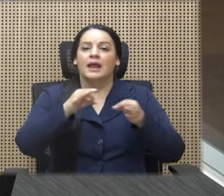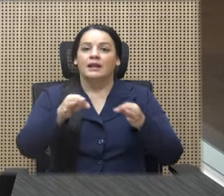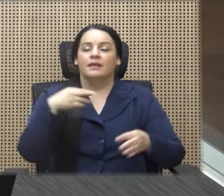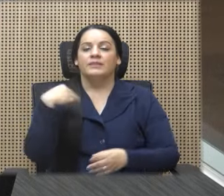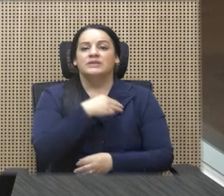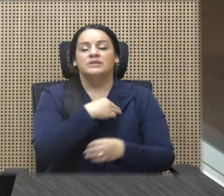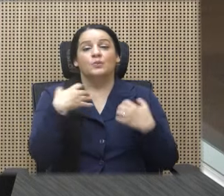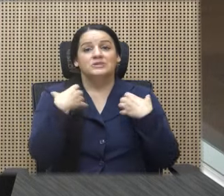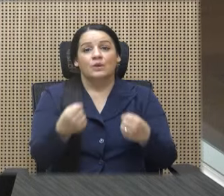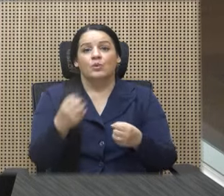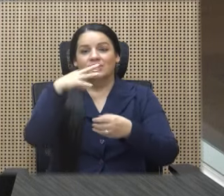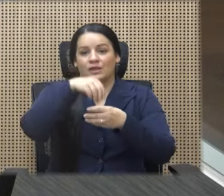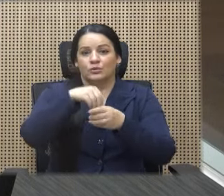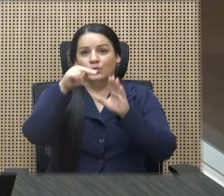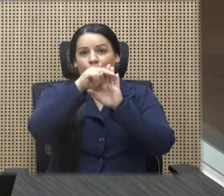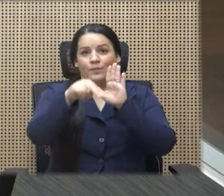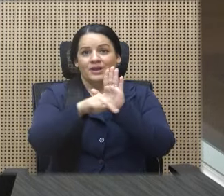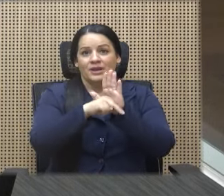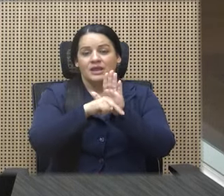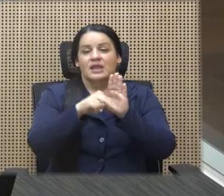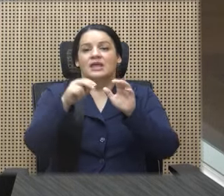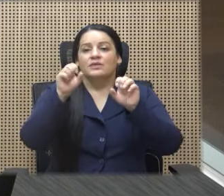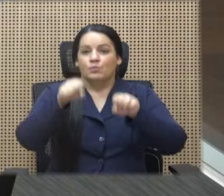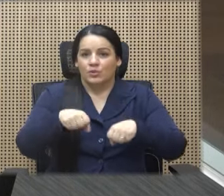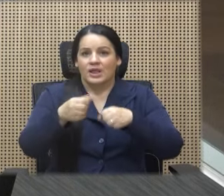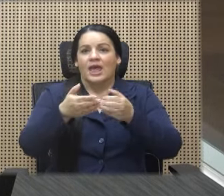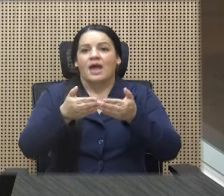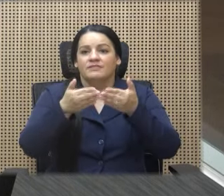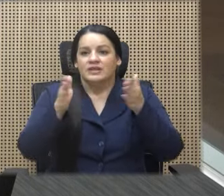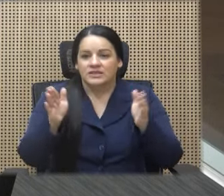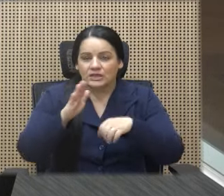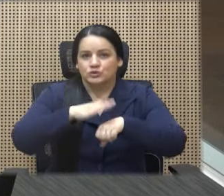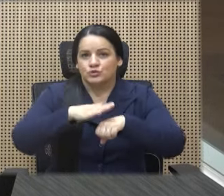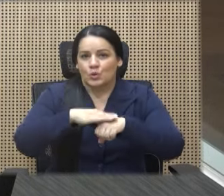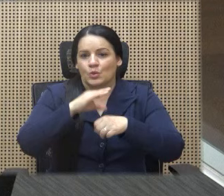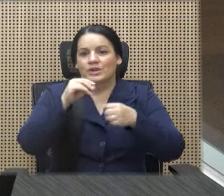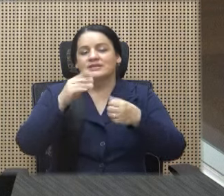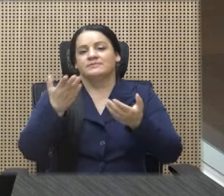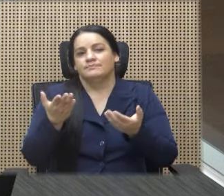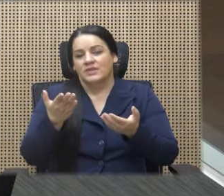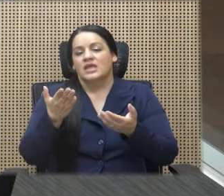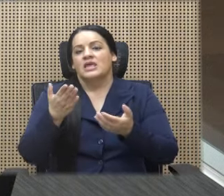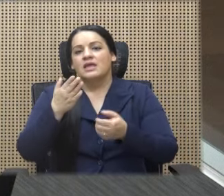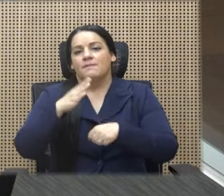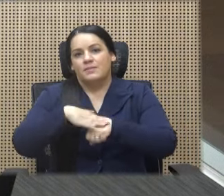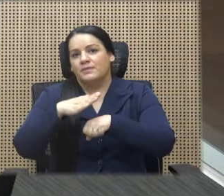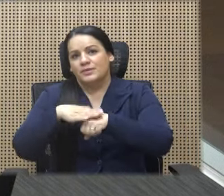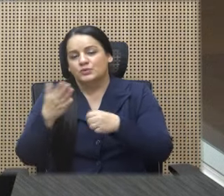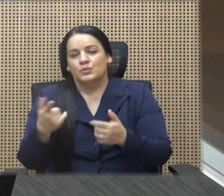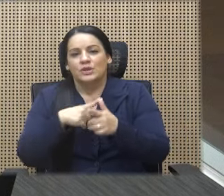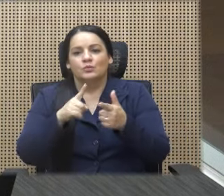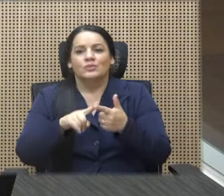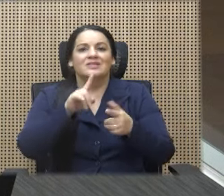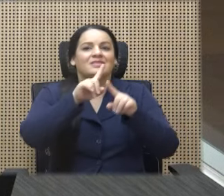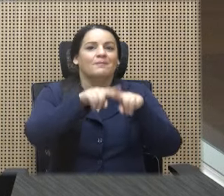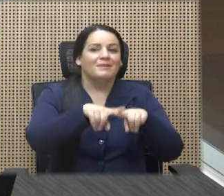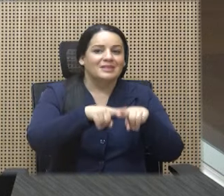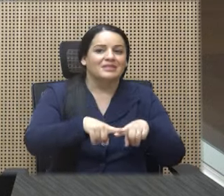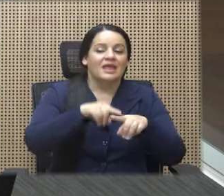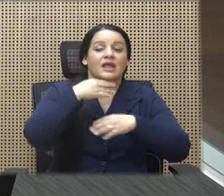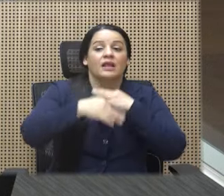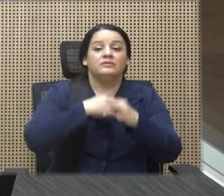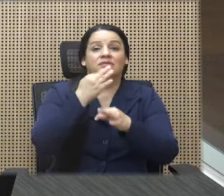tiene dentro de su normativa lo que son las habilitaciones, autorizaciones y permisos y esto dependiendo del tipo de habilitación